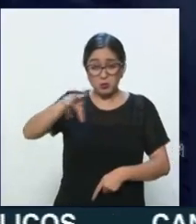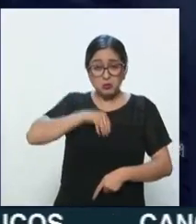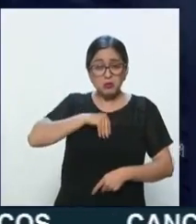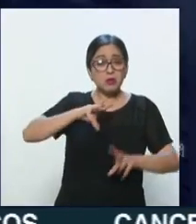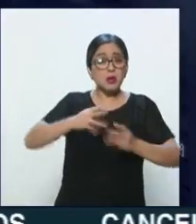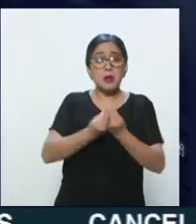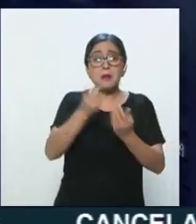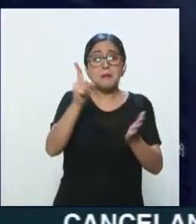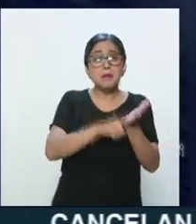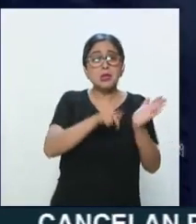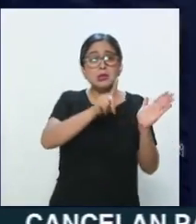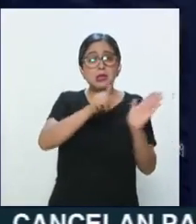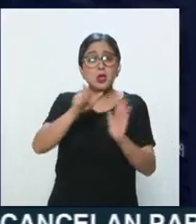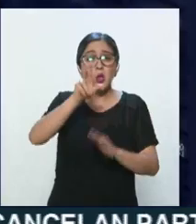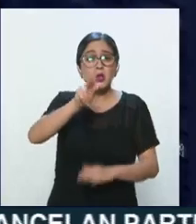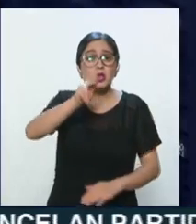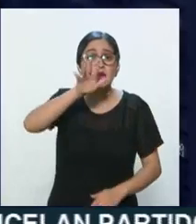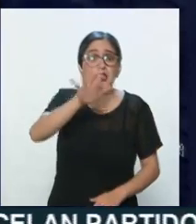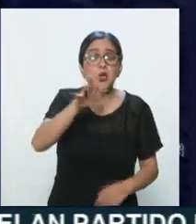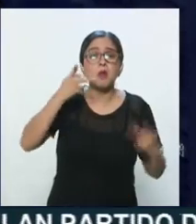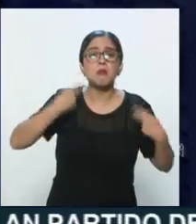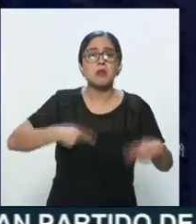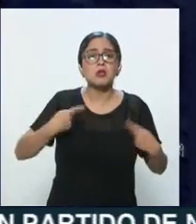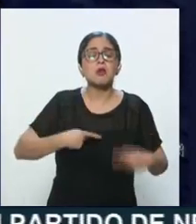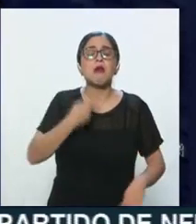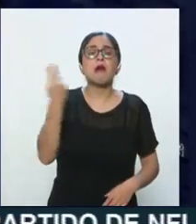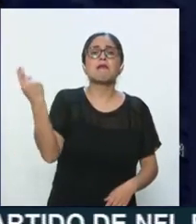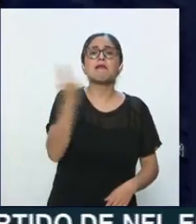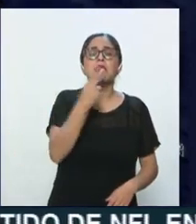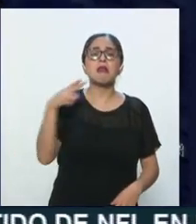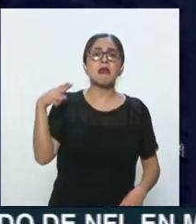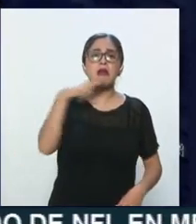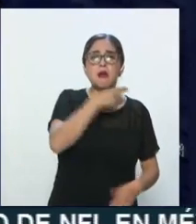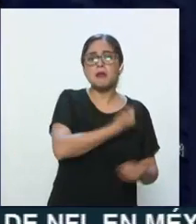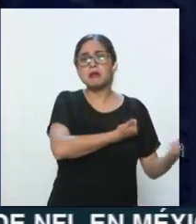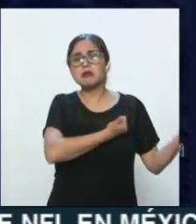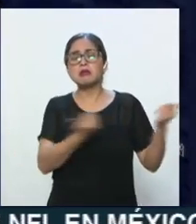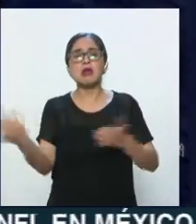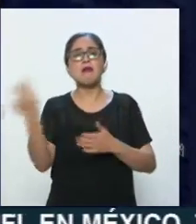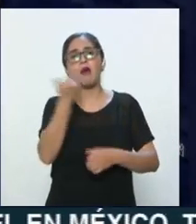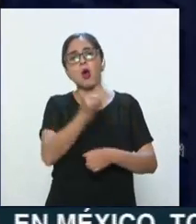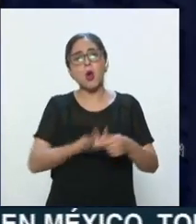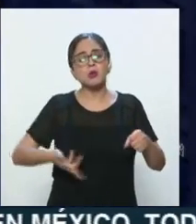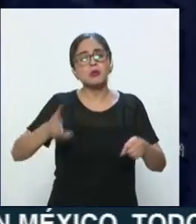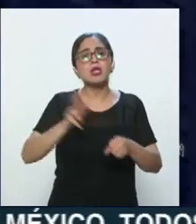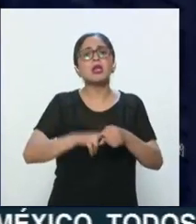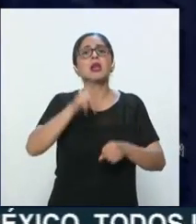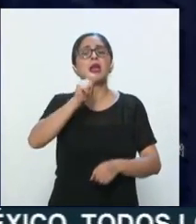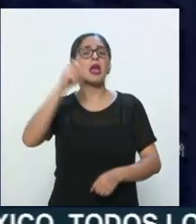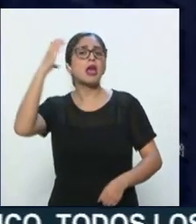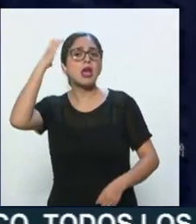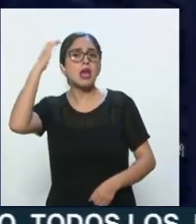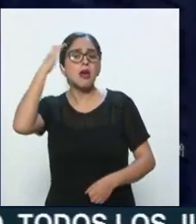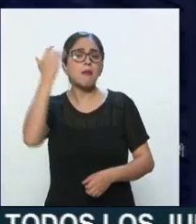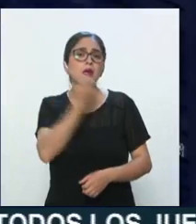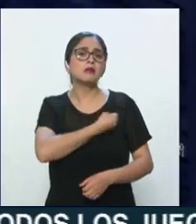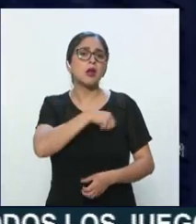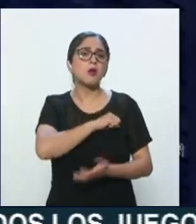.785 personas habían necesitado su ingreso en camas de terapia intensiva. Esto es un aumento del